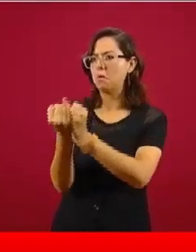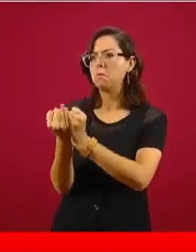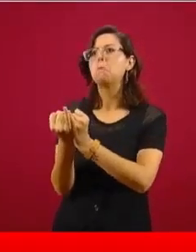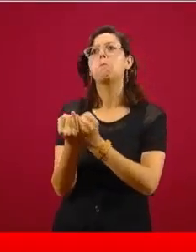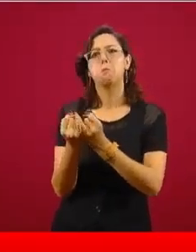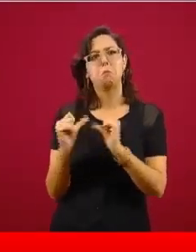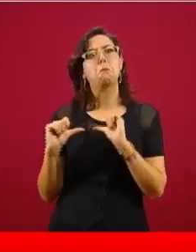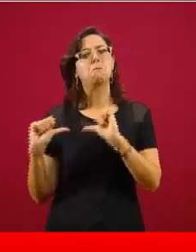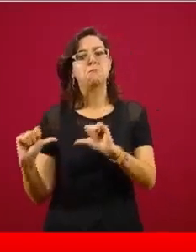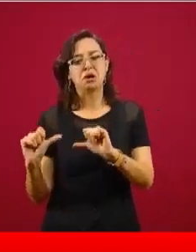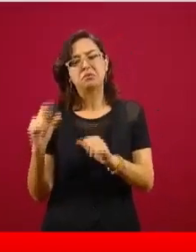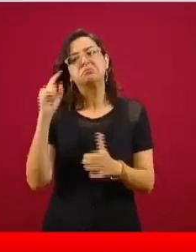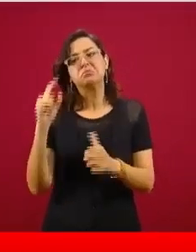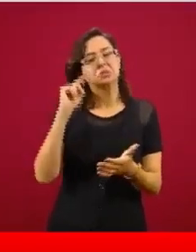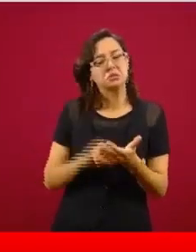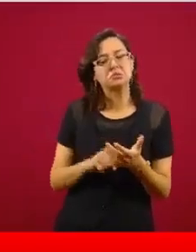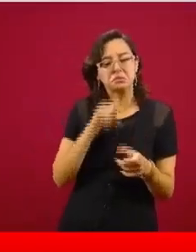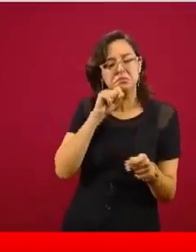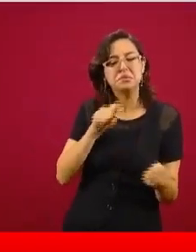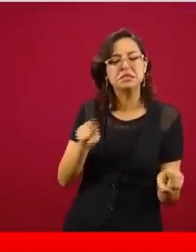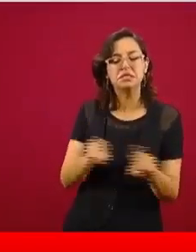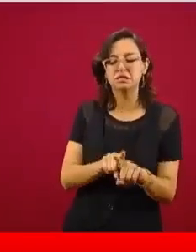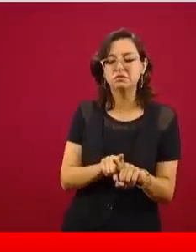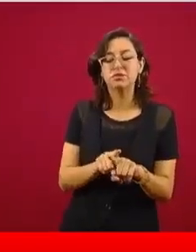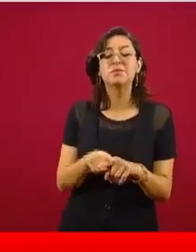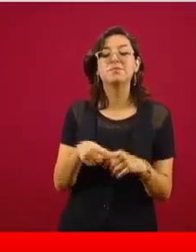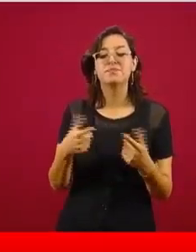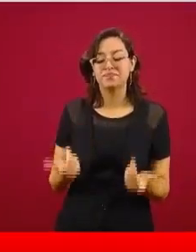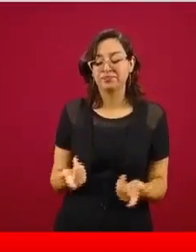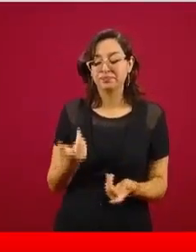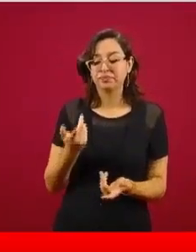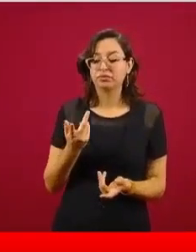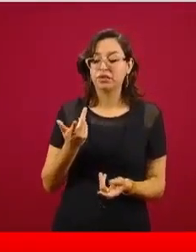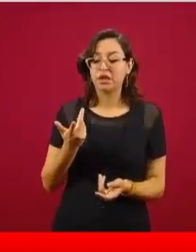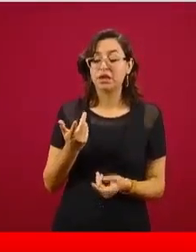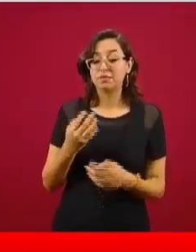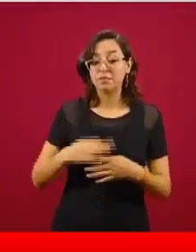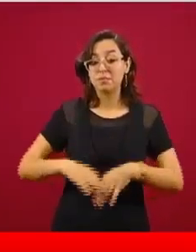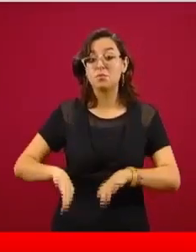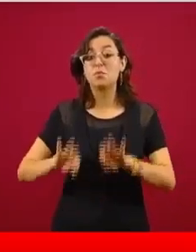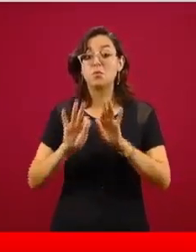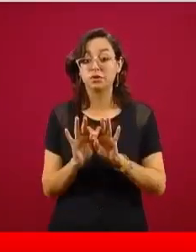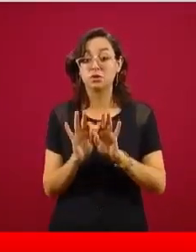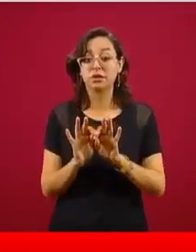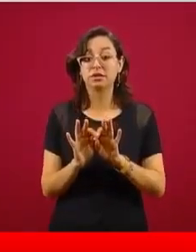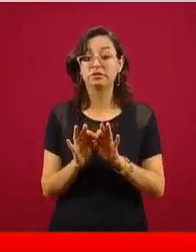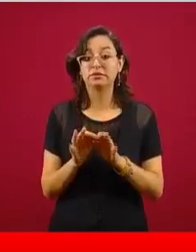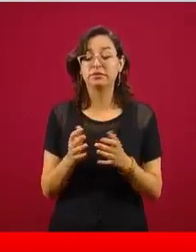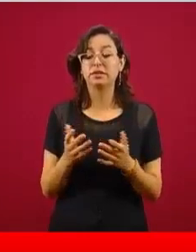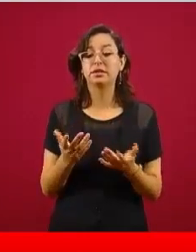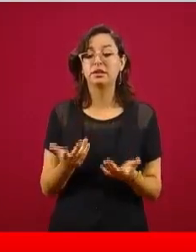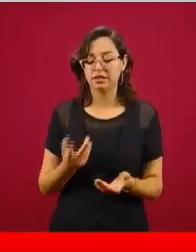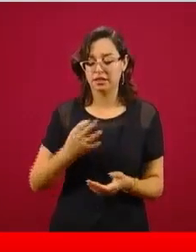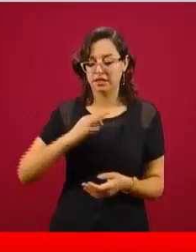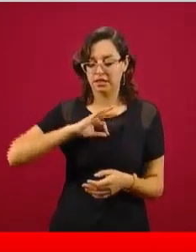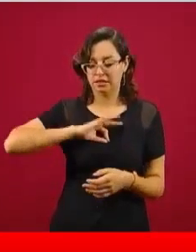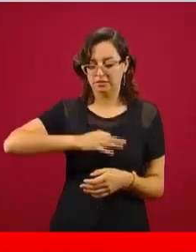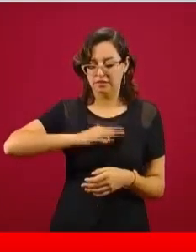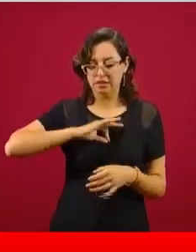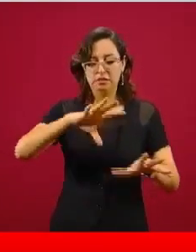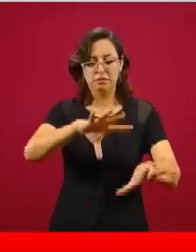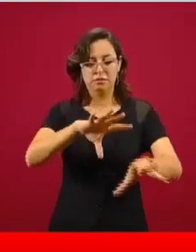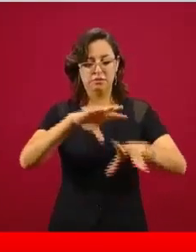el conocer el momento después de la infección en que empiezan a aumentar las concentraciones de anticuerpos